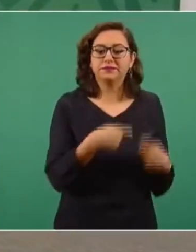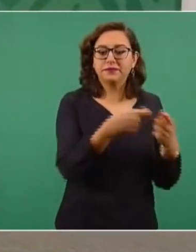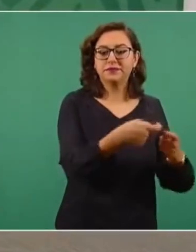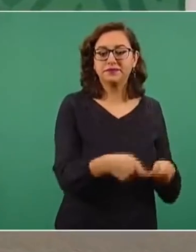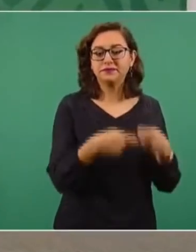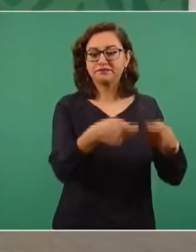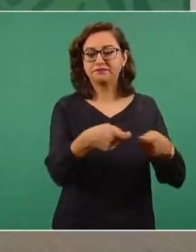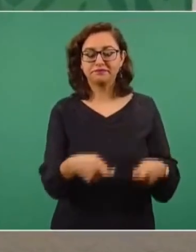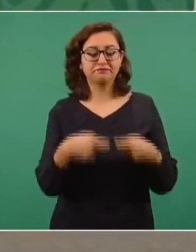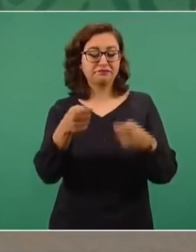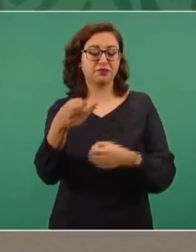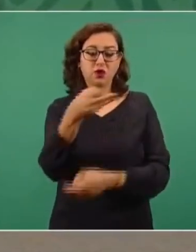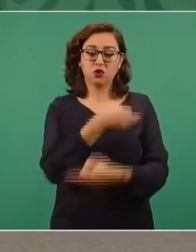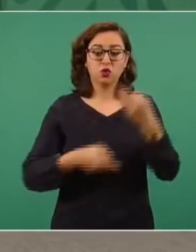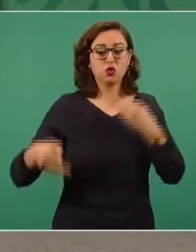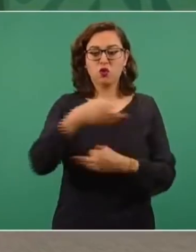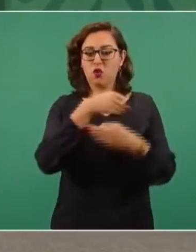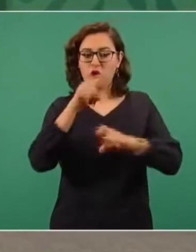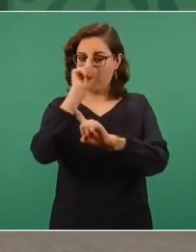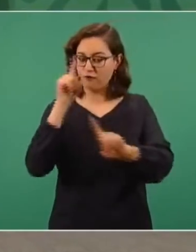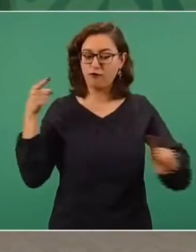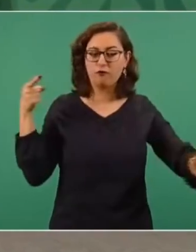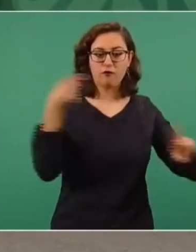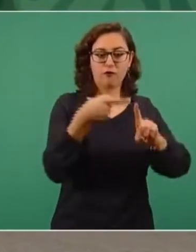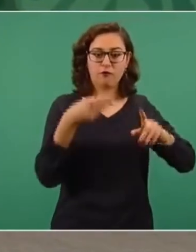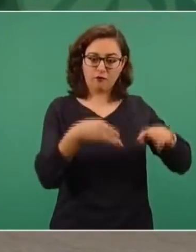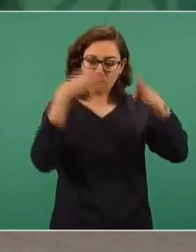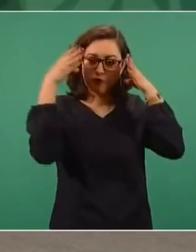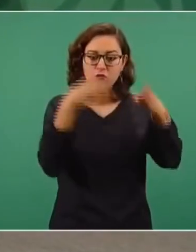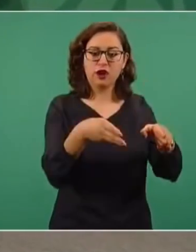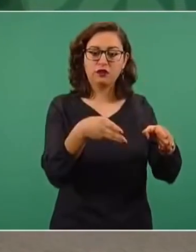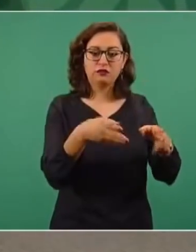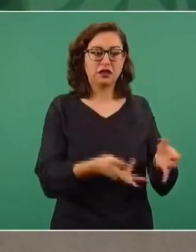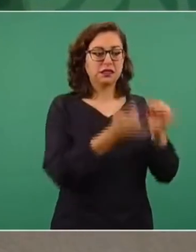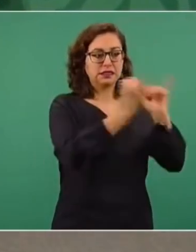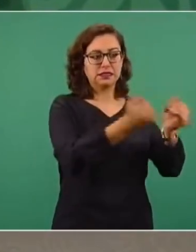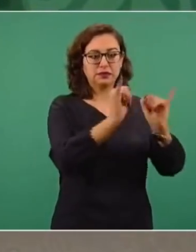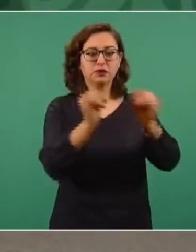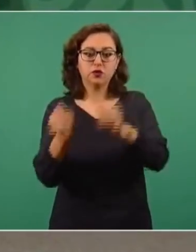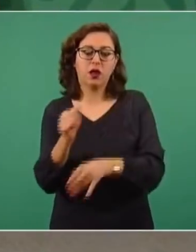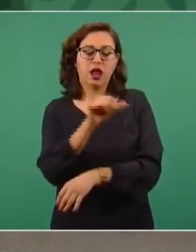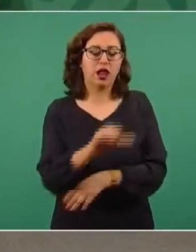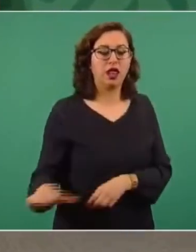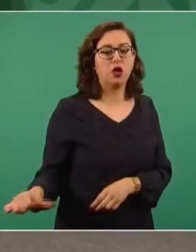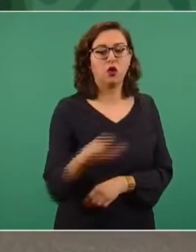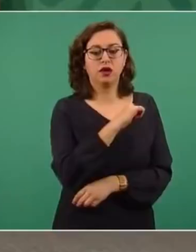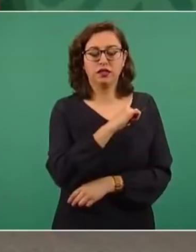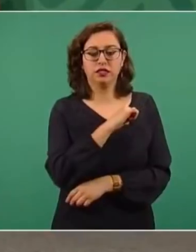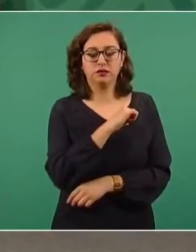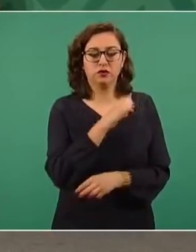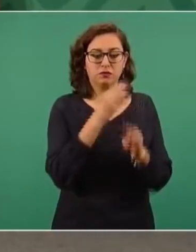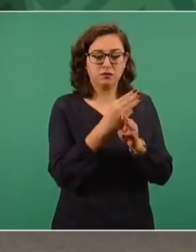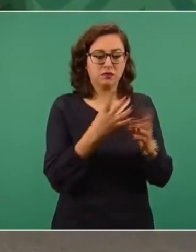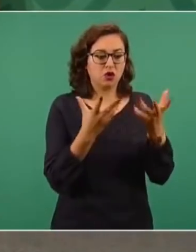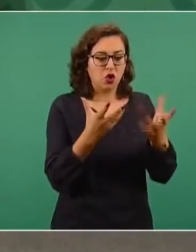que puso el énfasis en el individualismo, en el egoísmo, en lo